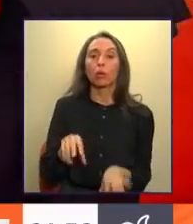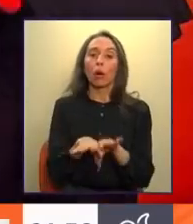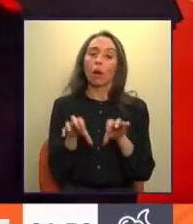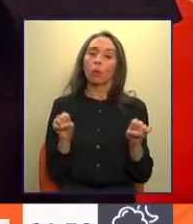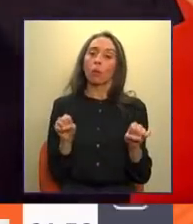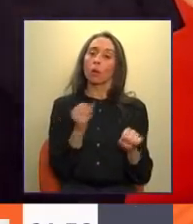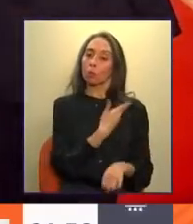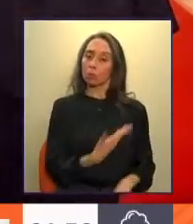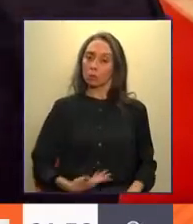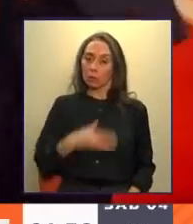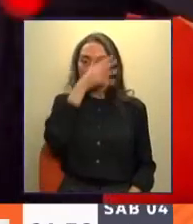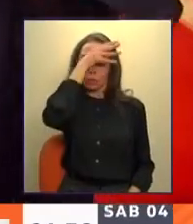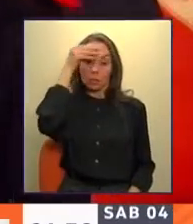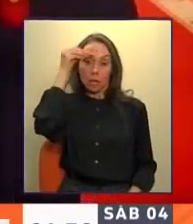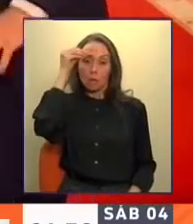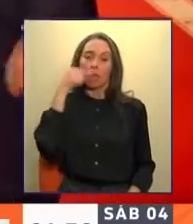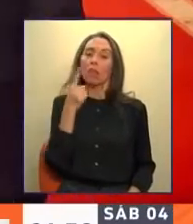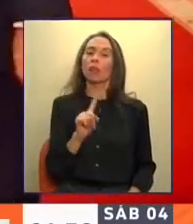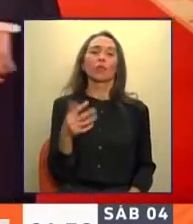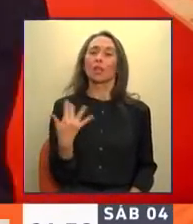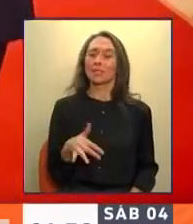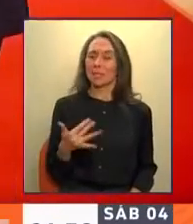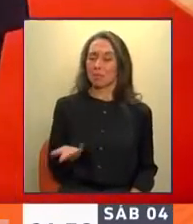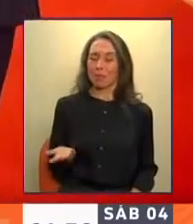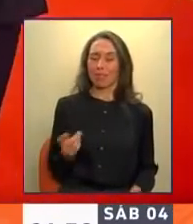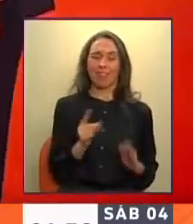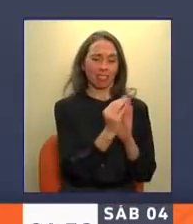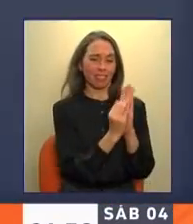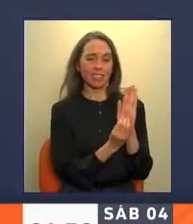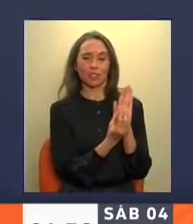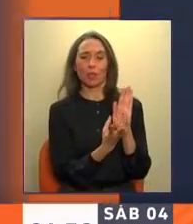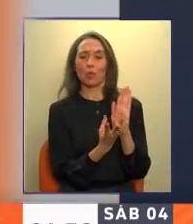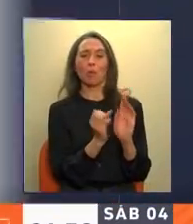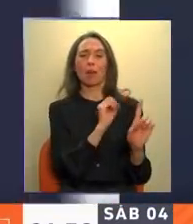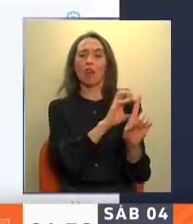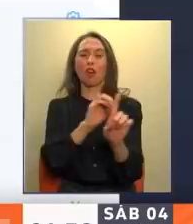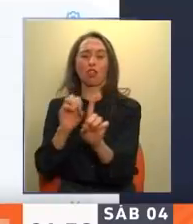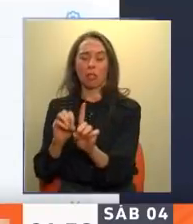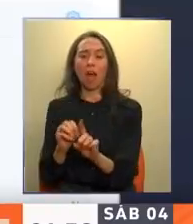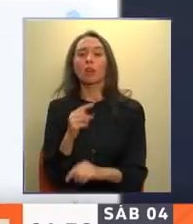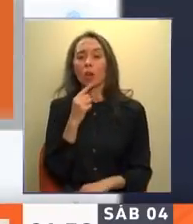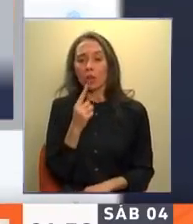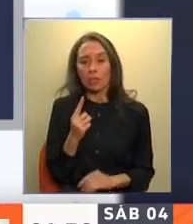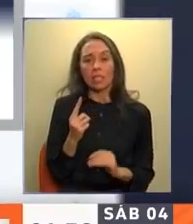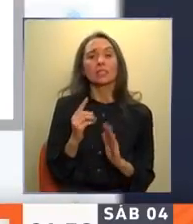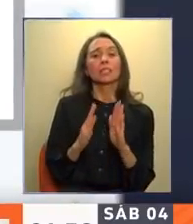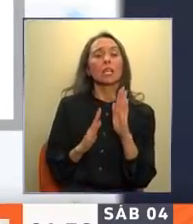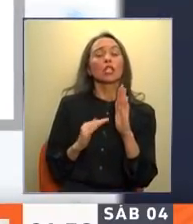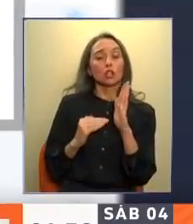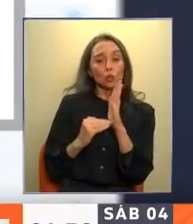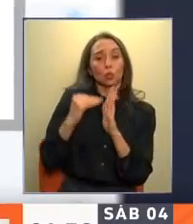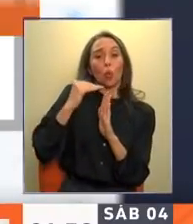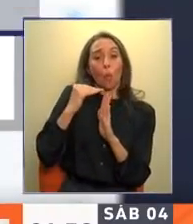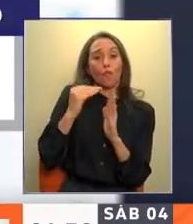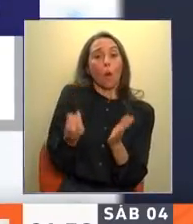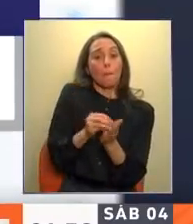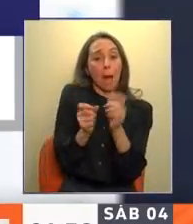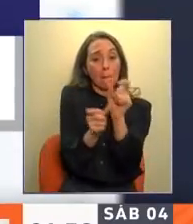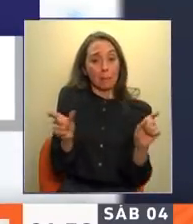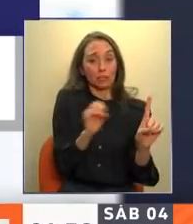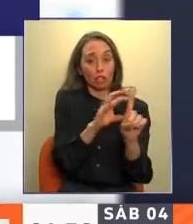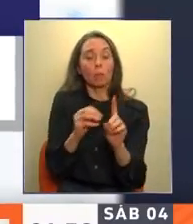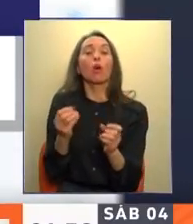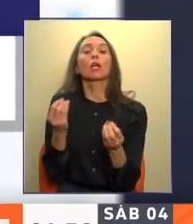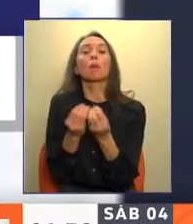presidente Trump, quien restó importancia a las cifras. Hay un aumento en los casos de coronavirus porque nuestras pruebas son muy